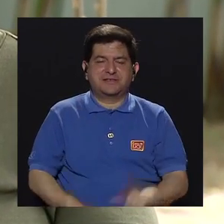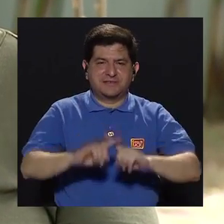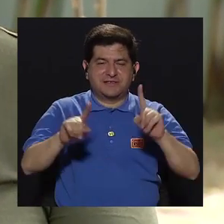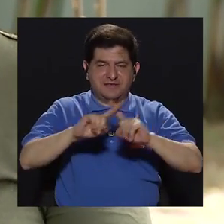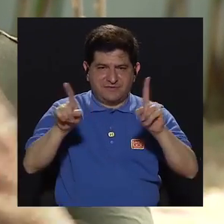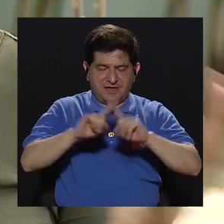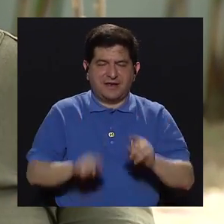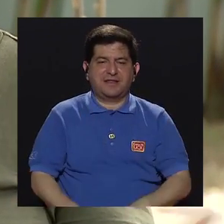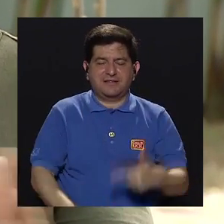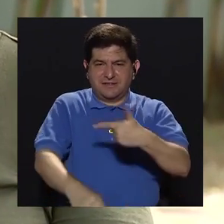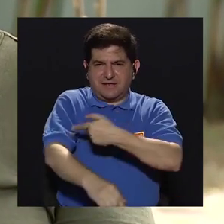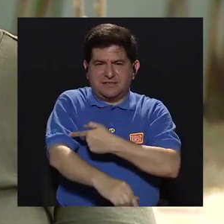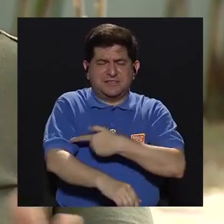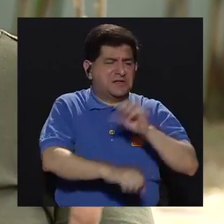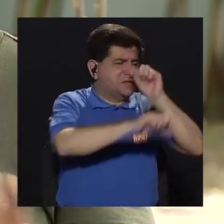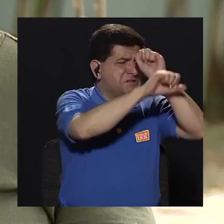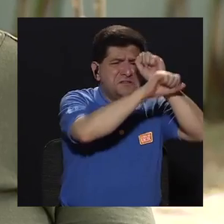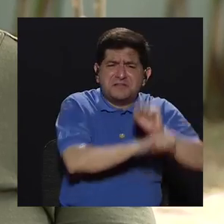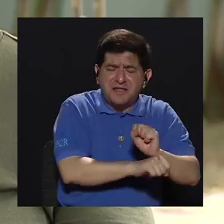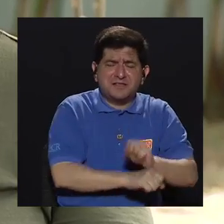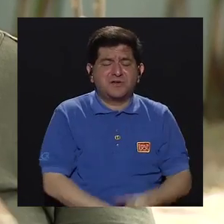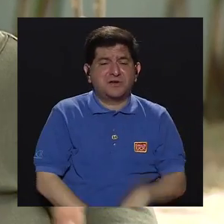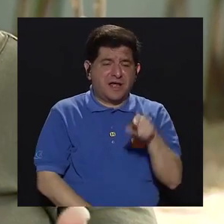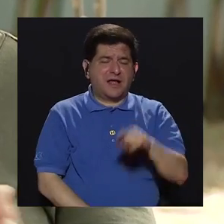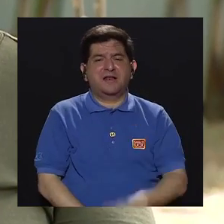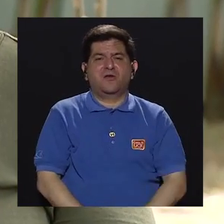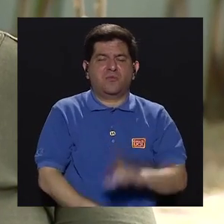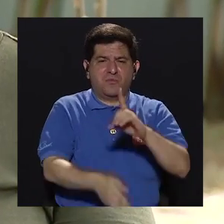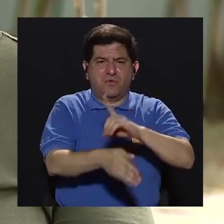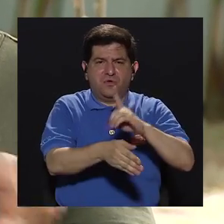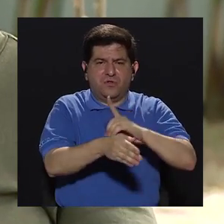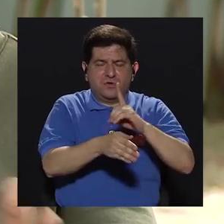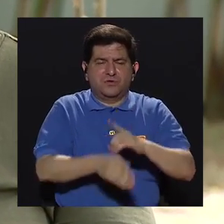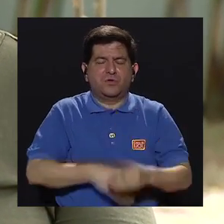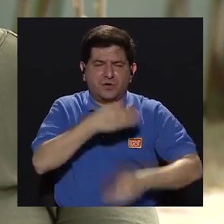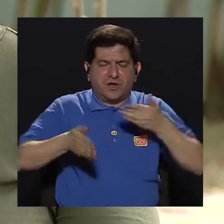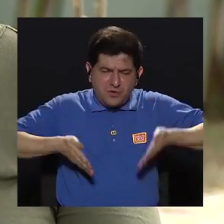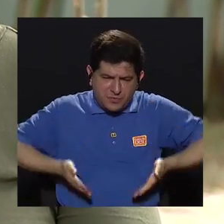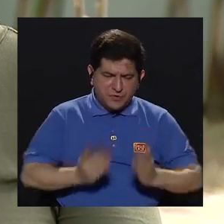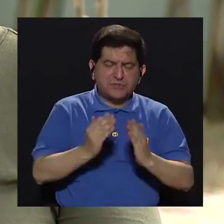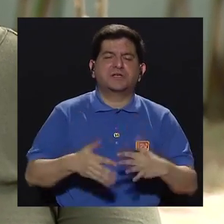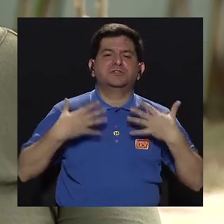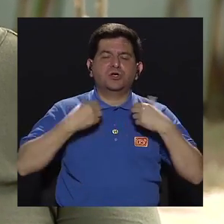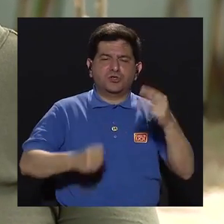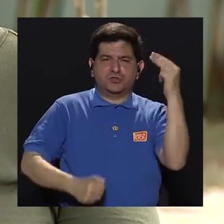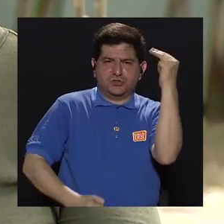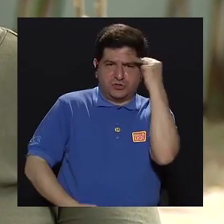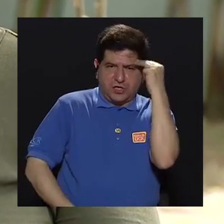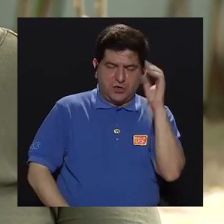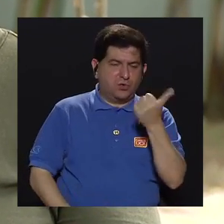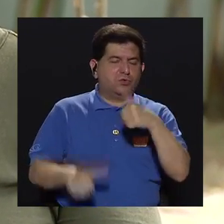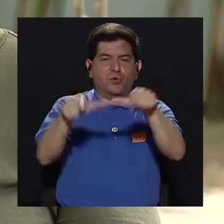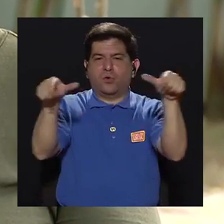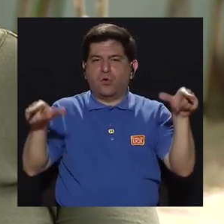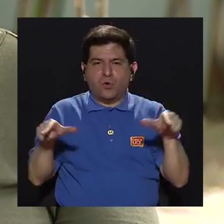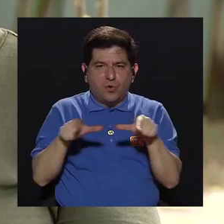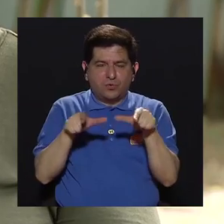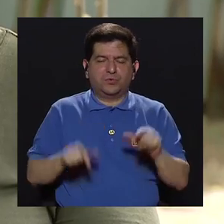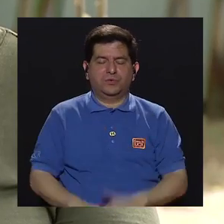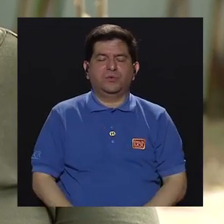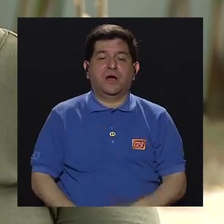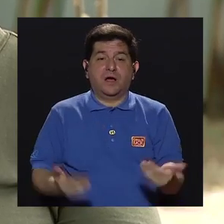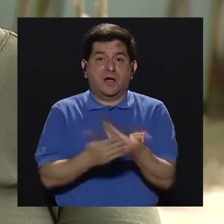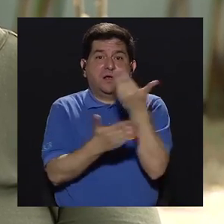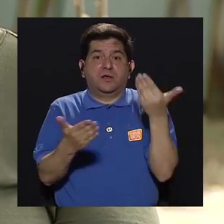enfermería, desde las más tradicionales que ha sido la obstetricia, la salud mental, y a otros campos más